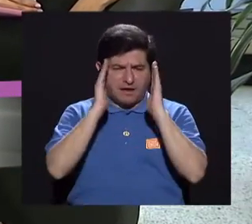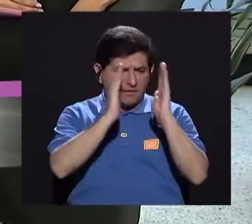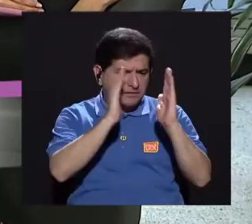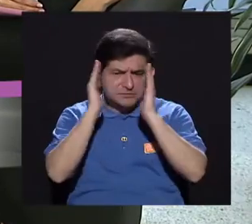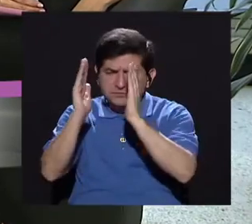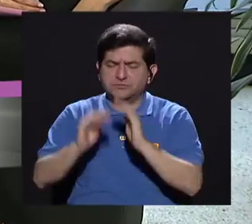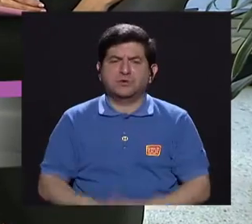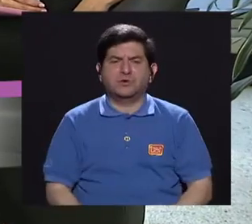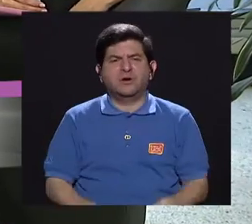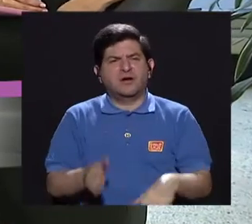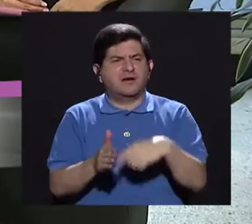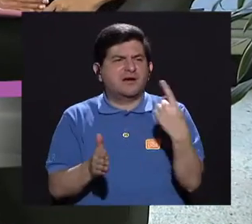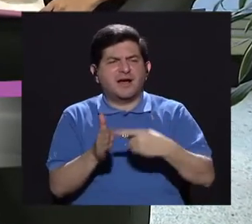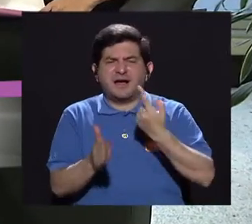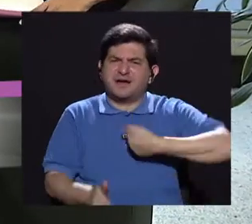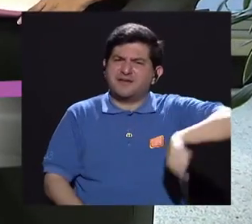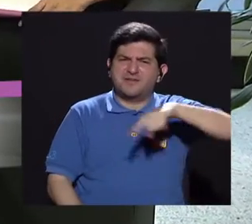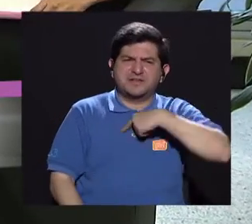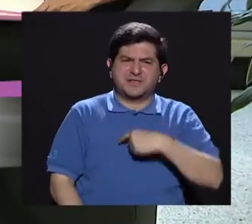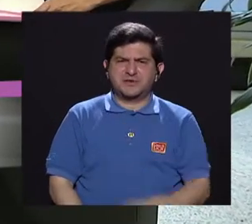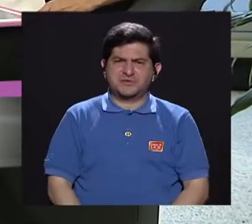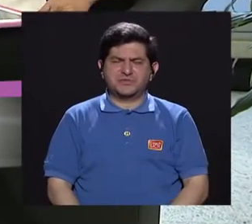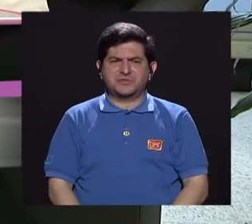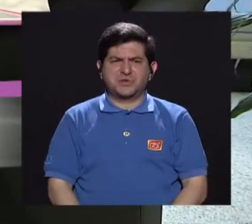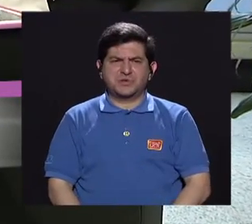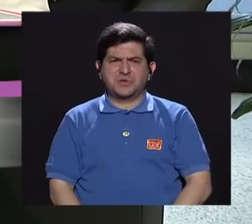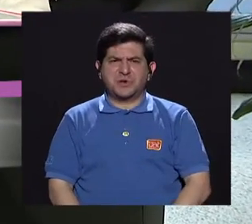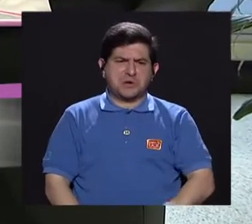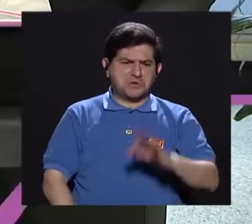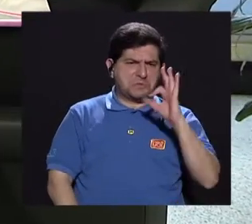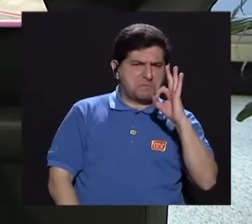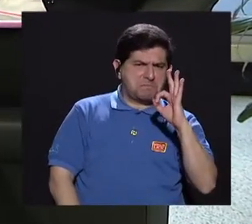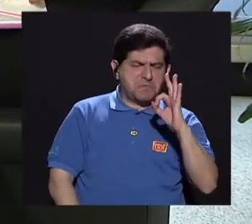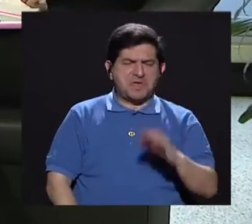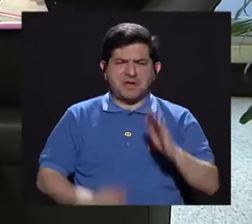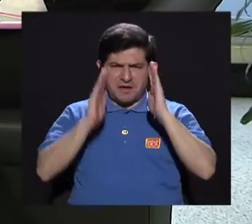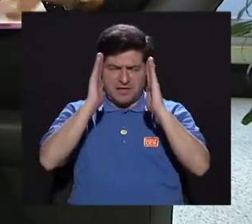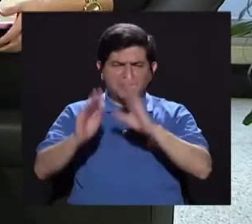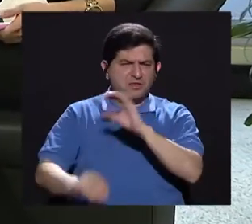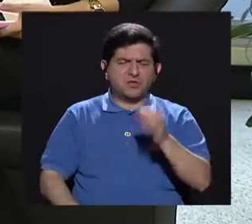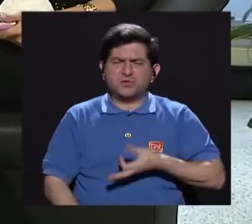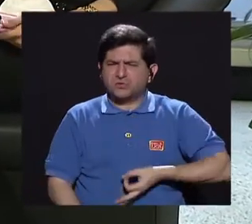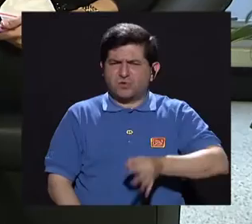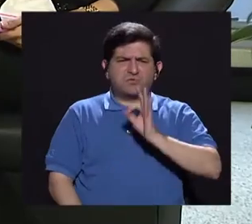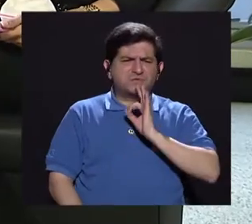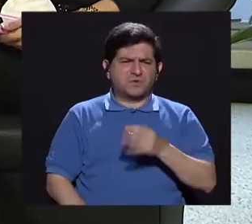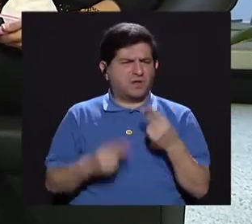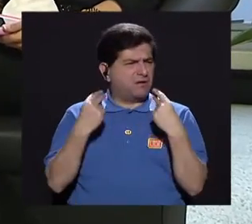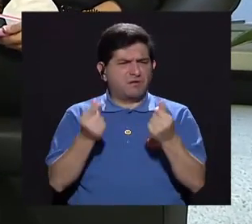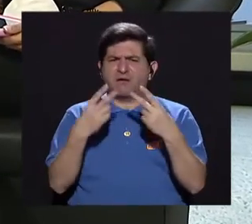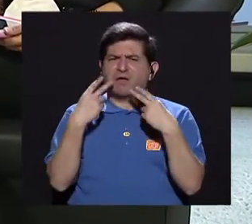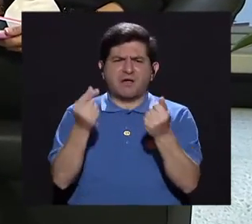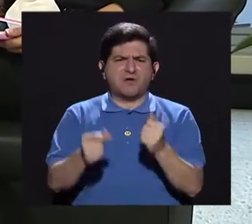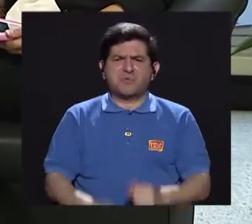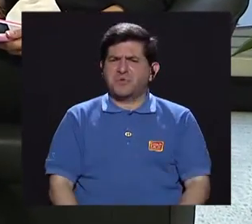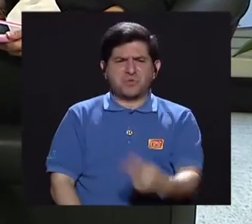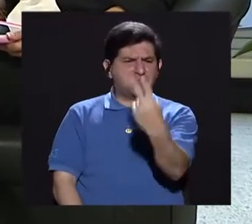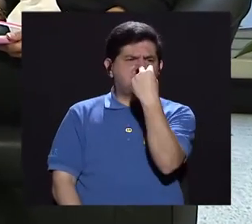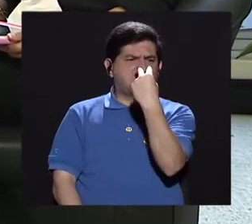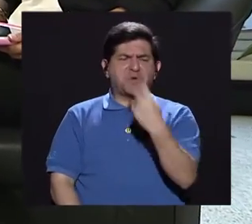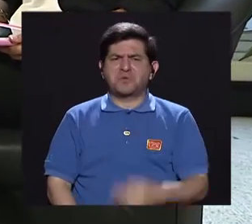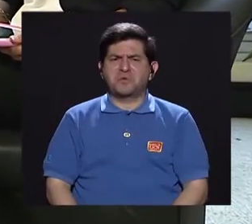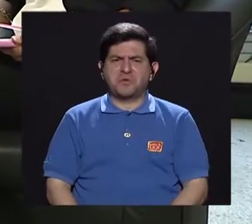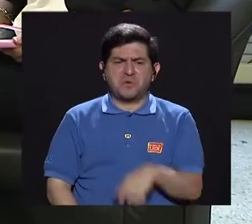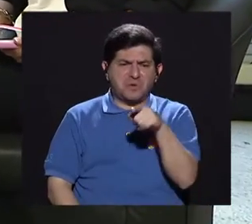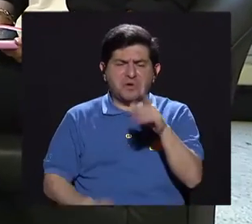salimos, digamos, como muy bien atendidos o a veces un poco frustrados porque qué rápido me atendió, mira, ni me volvió a